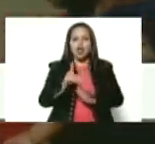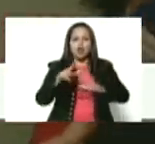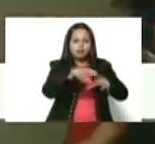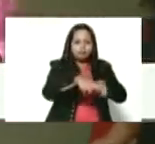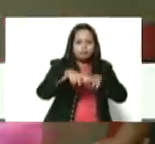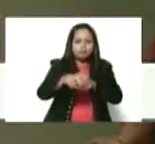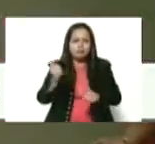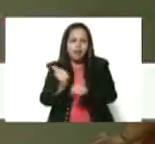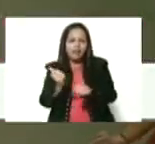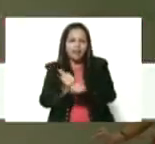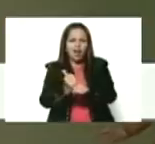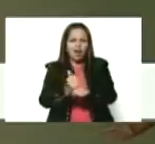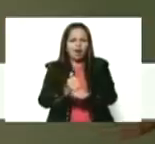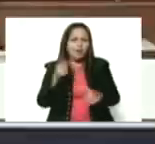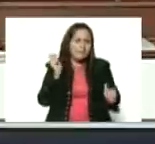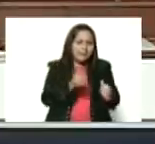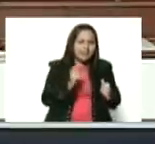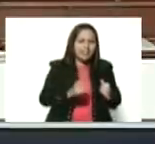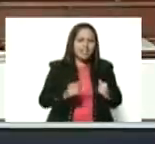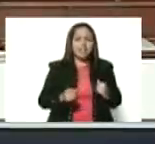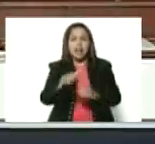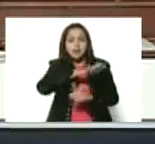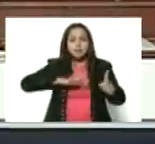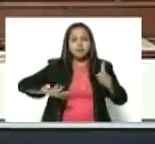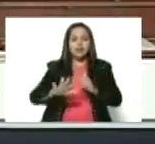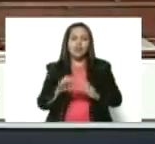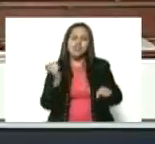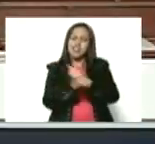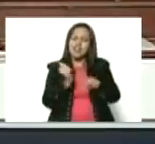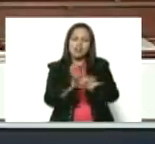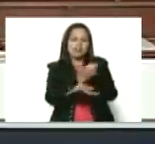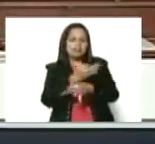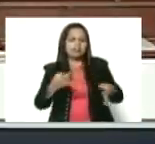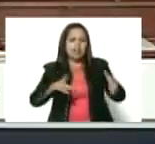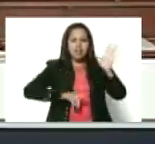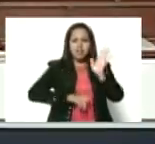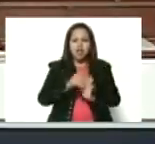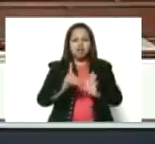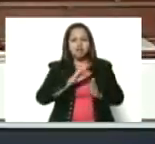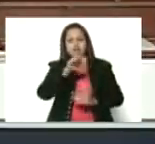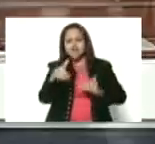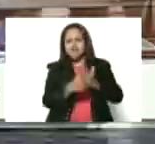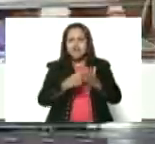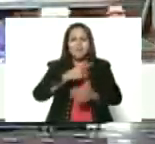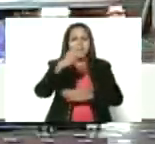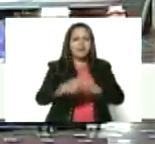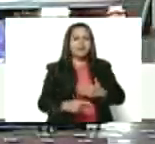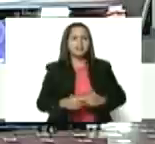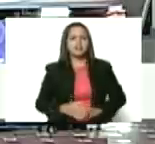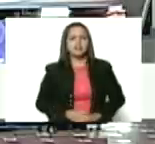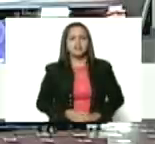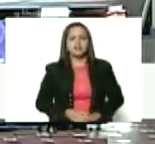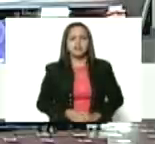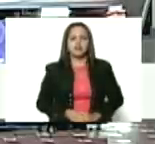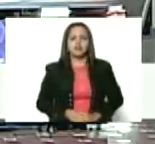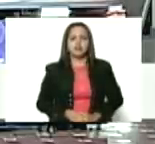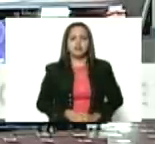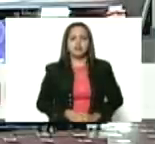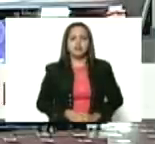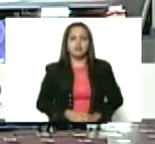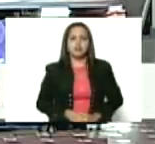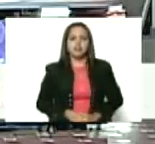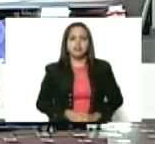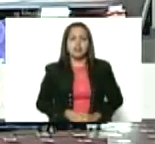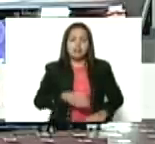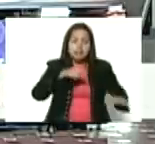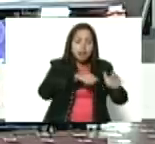Ecológico. Trabajo tremendo para desarrollar todo el plan del Arco Minero